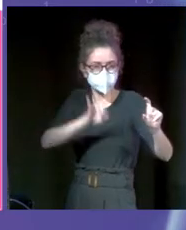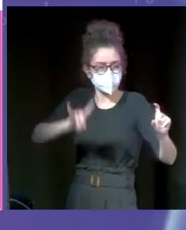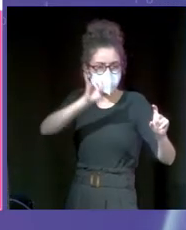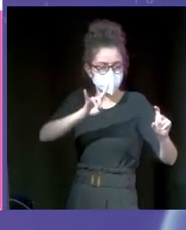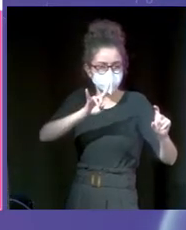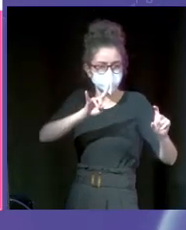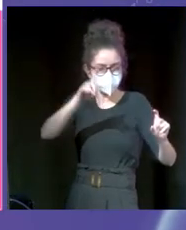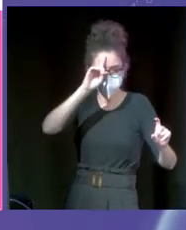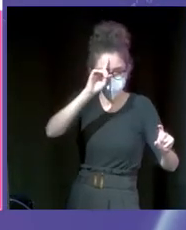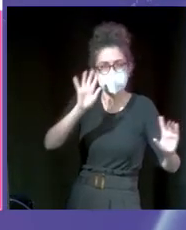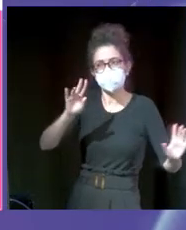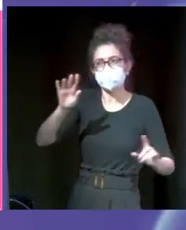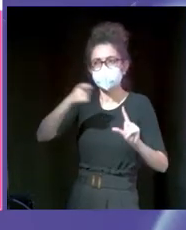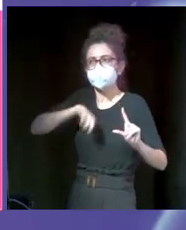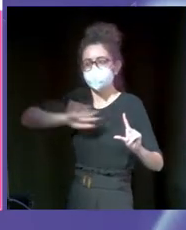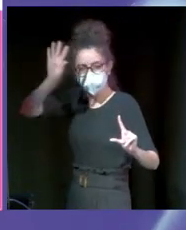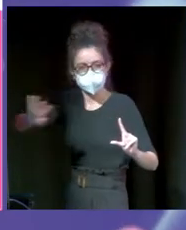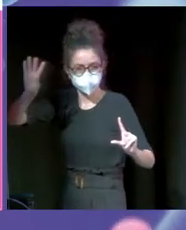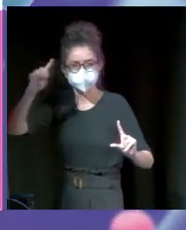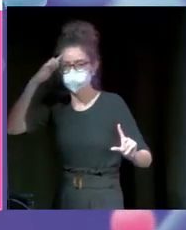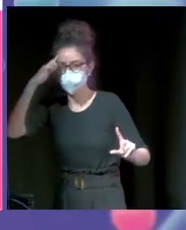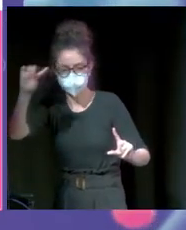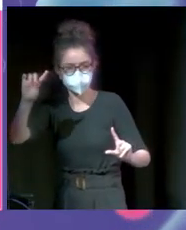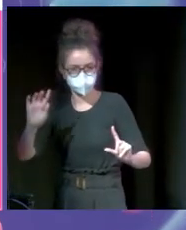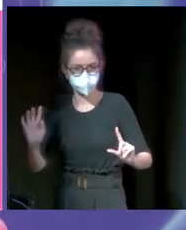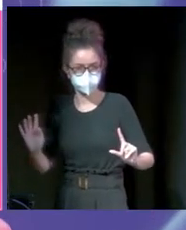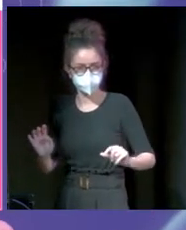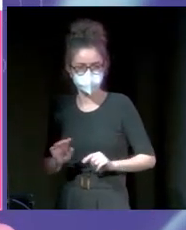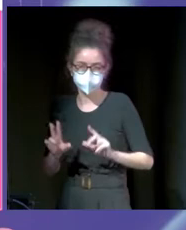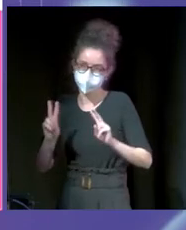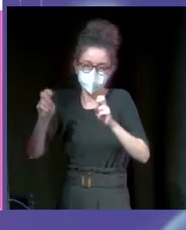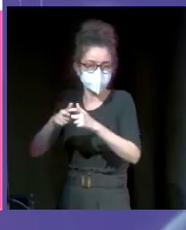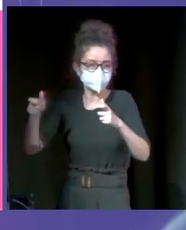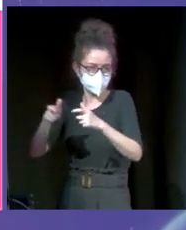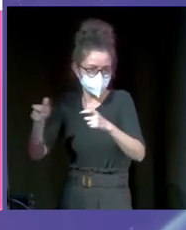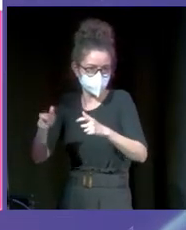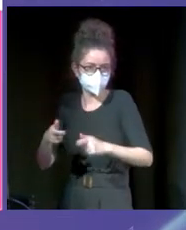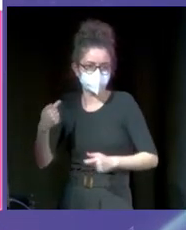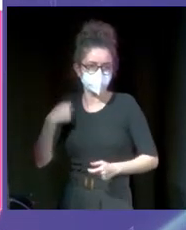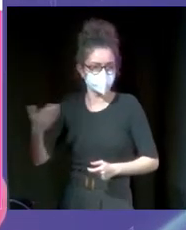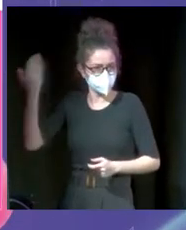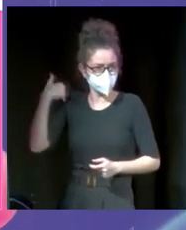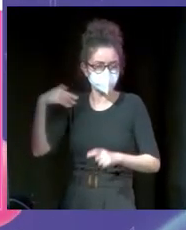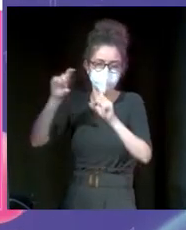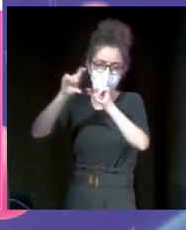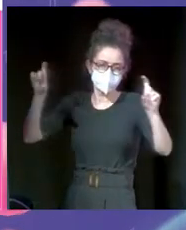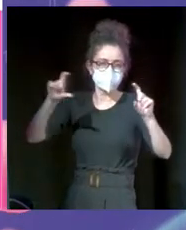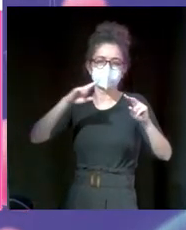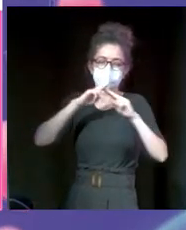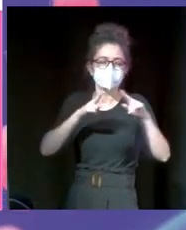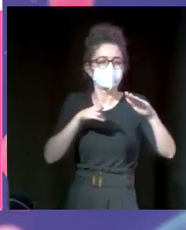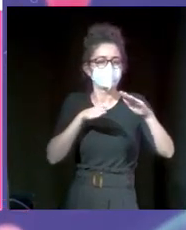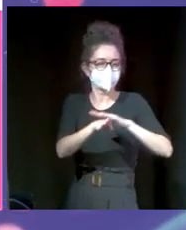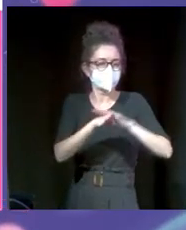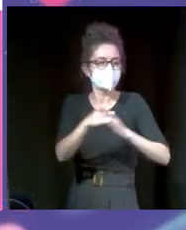todos que Tomaticket es una empresa canaria muy importante en el sector del ticketing. De hecho, yo vengo de una multinacional que se llama entradas.com y